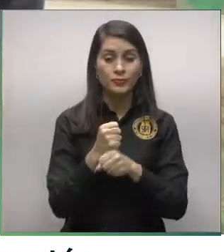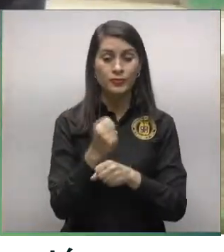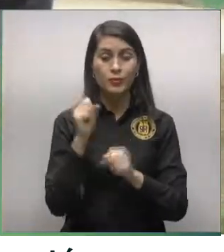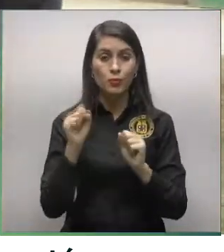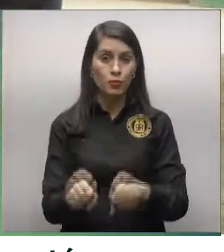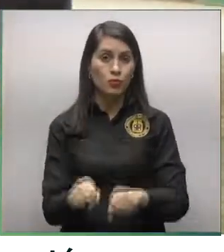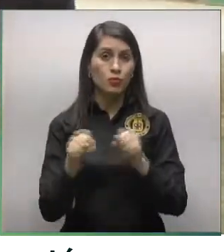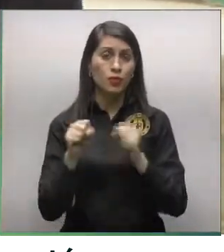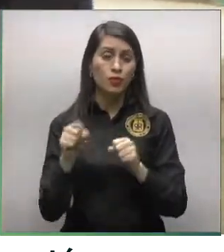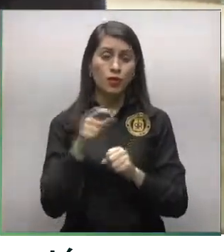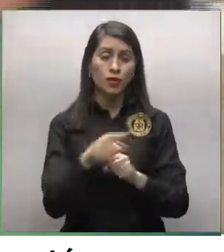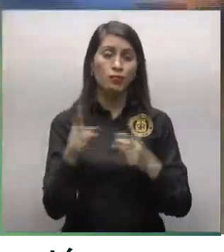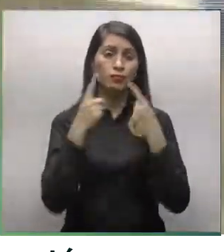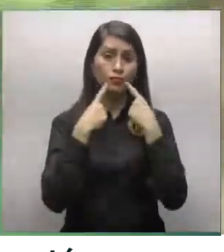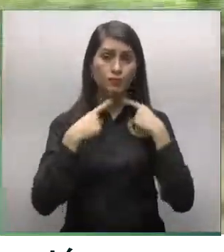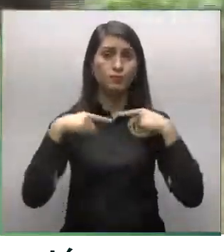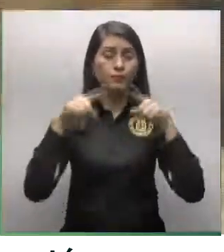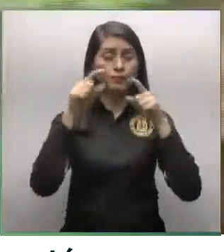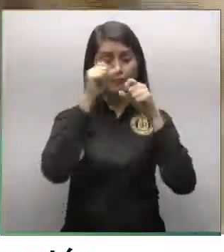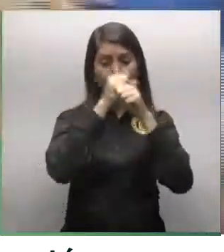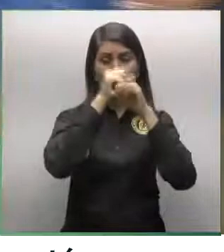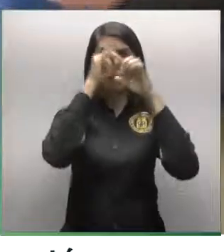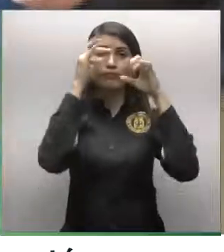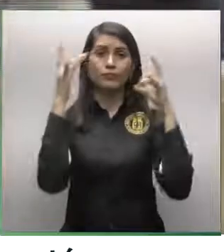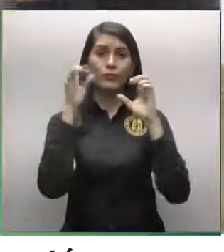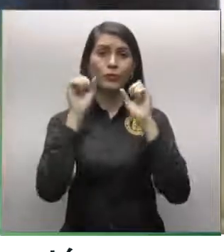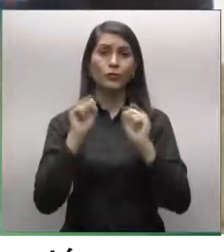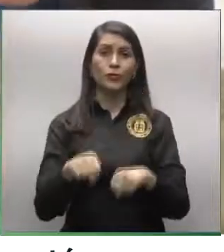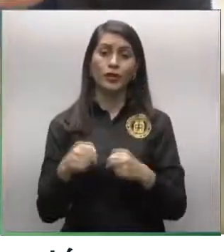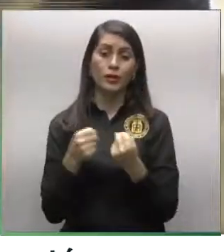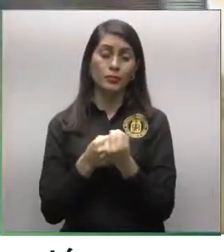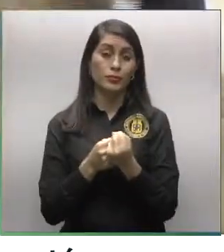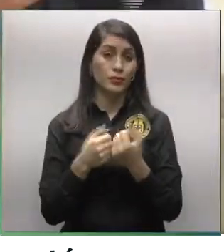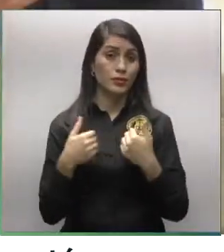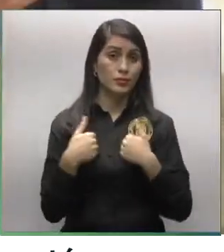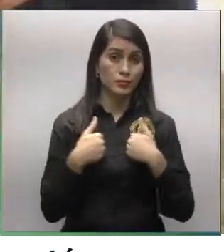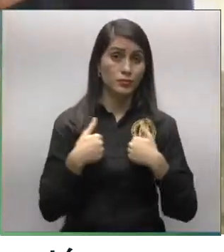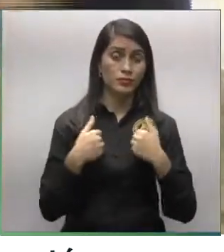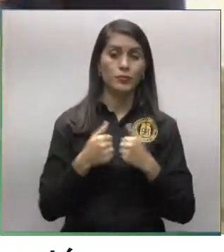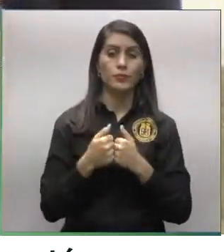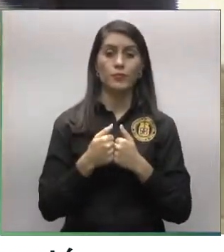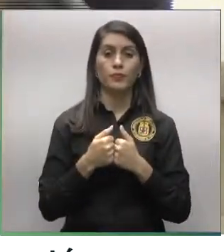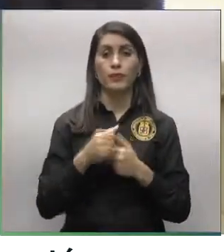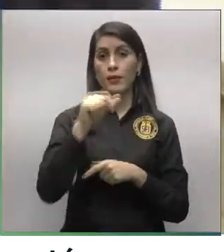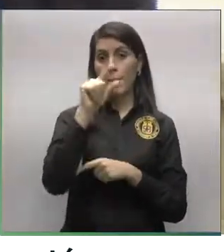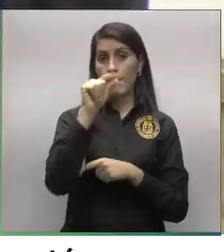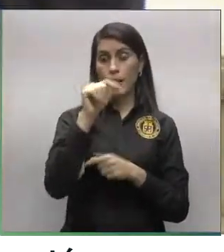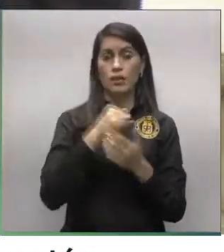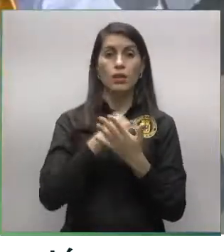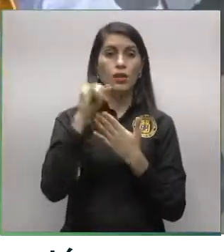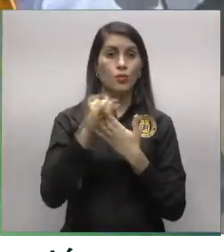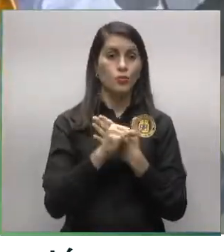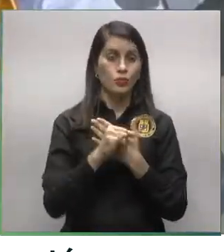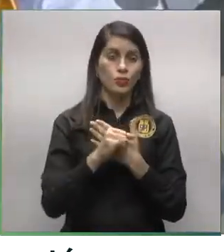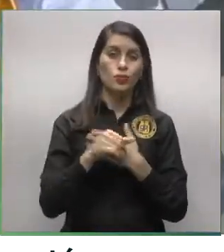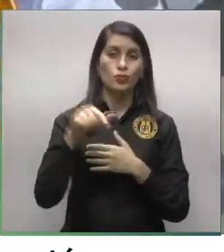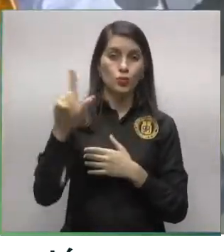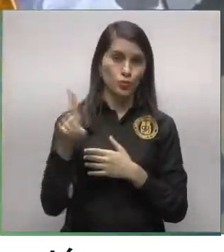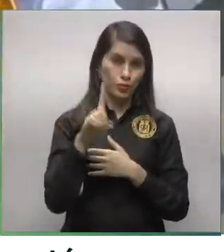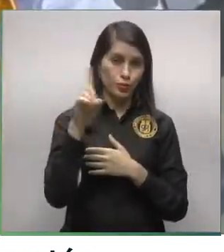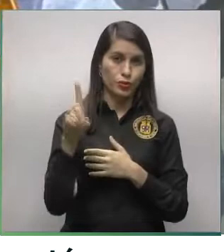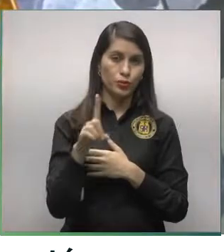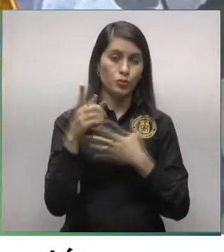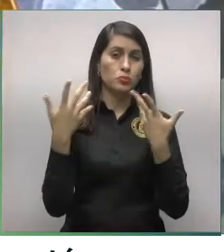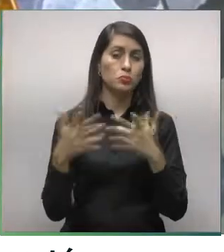poder hacer realidad ese sueño, que ya es una realidad, ¿verdad? Este próximo 20 de junio, este domingo,